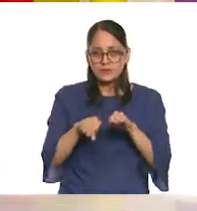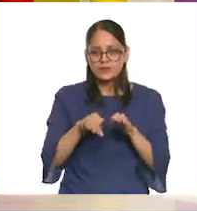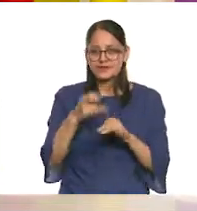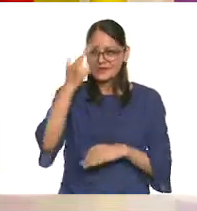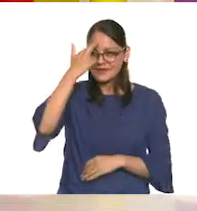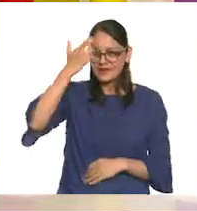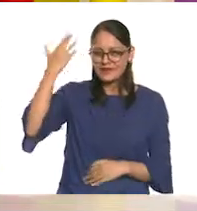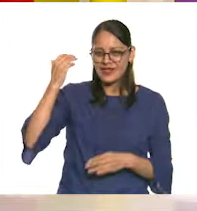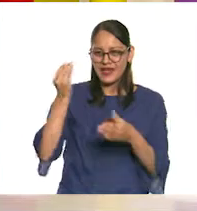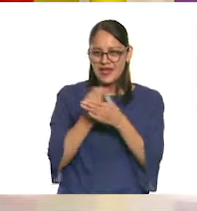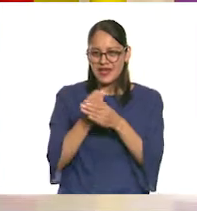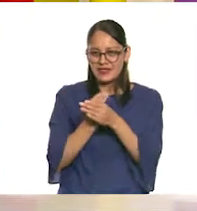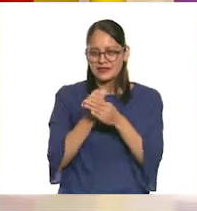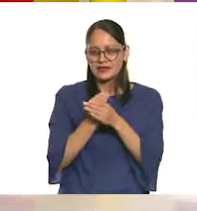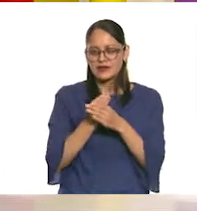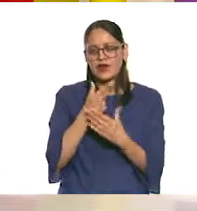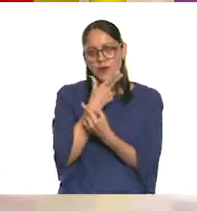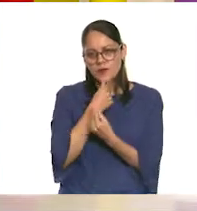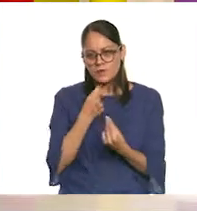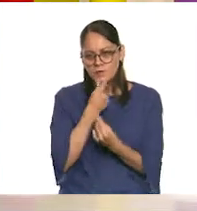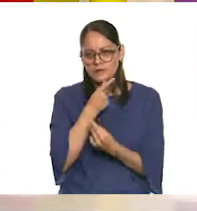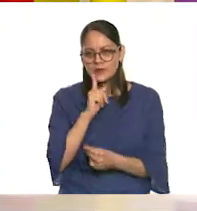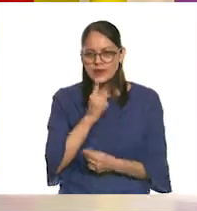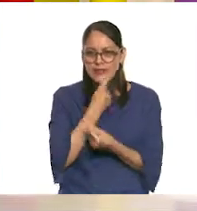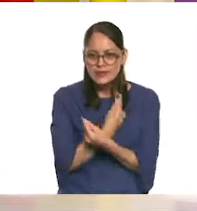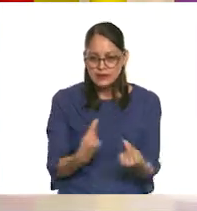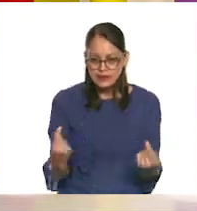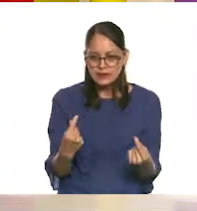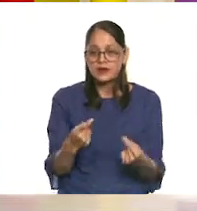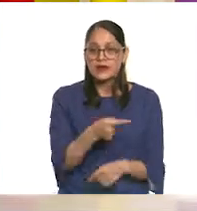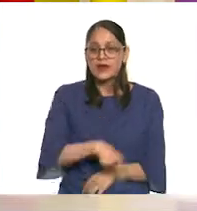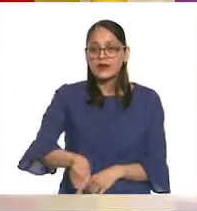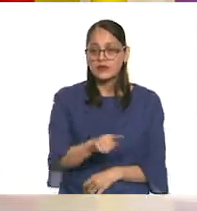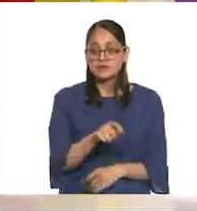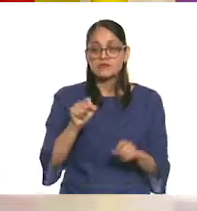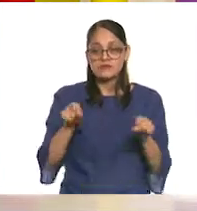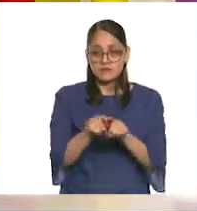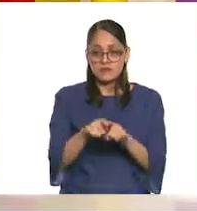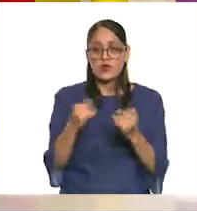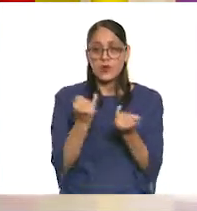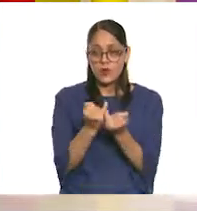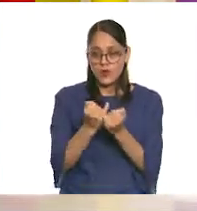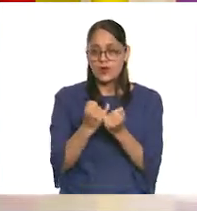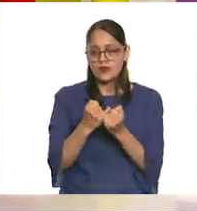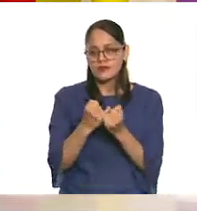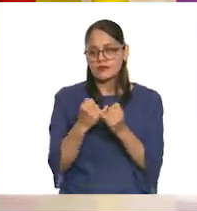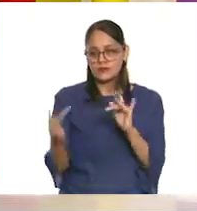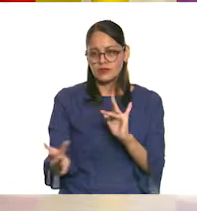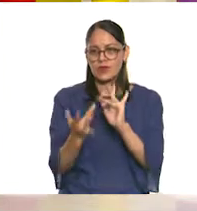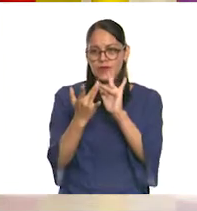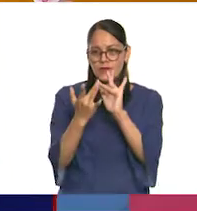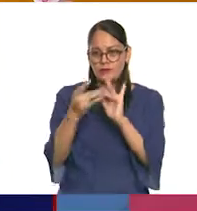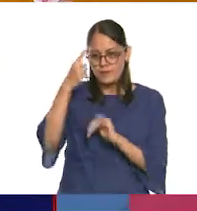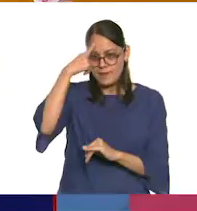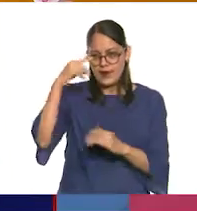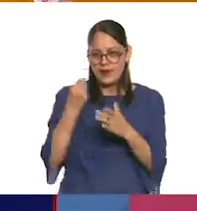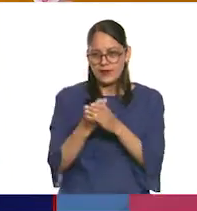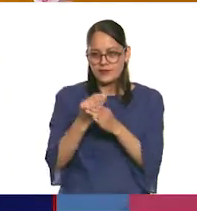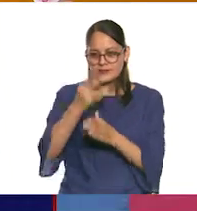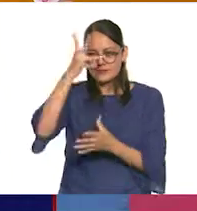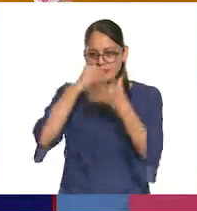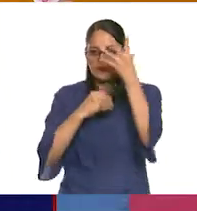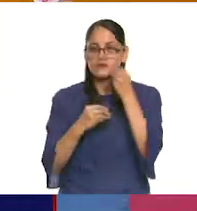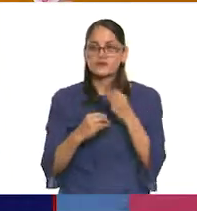esa clase, de muchas niñas y niños que también asisten a las clases a distancia con nosotros. Muy bien. Oye,